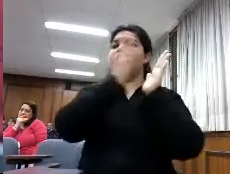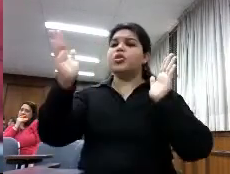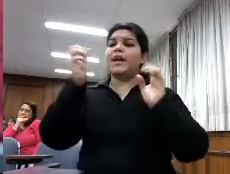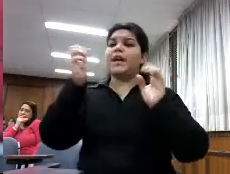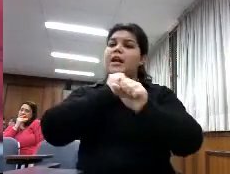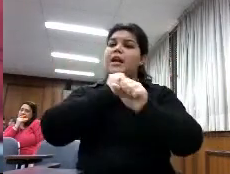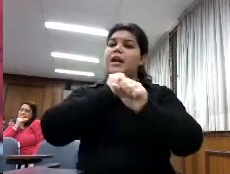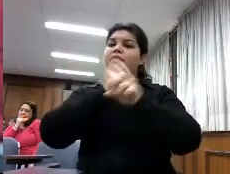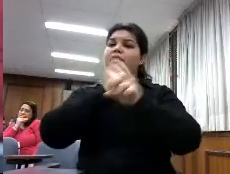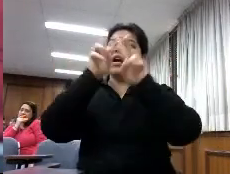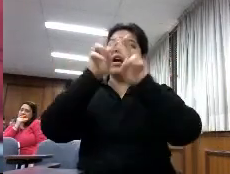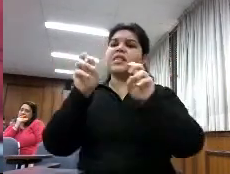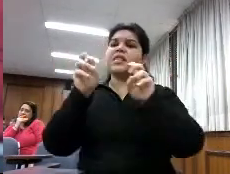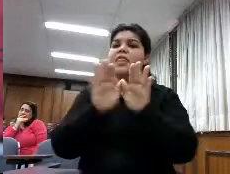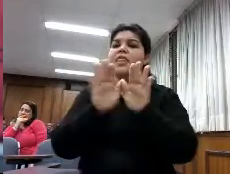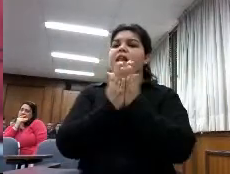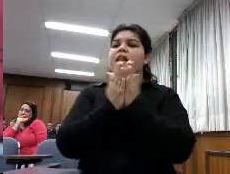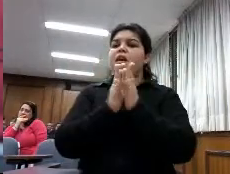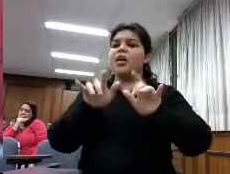libro electrónico